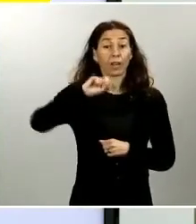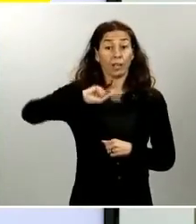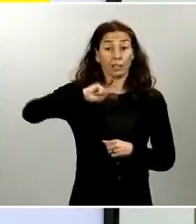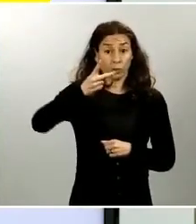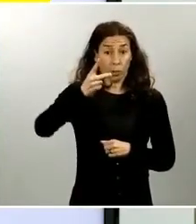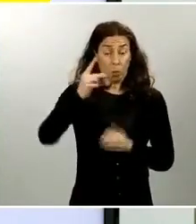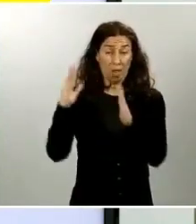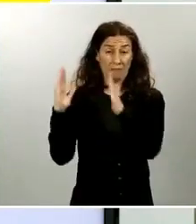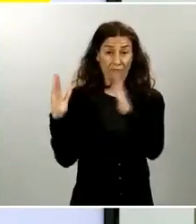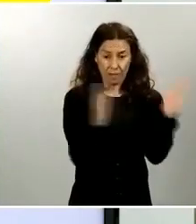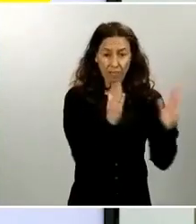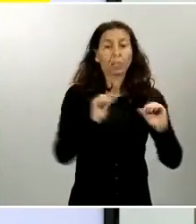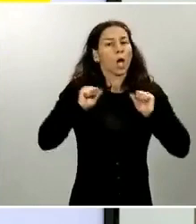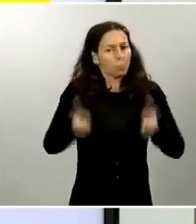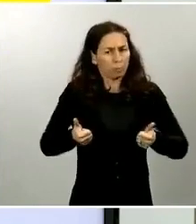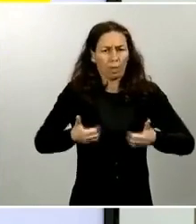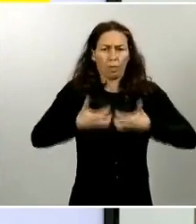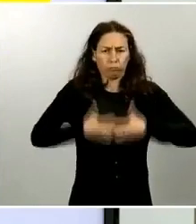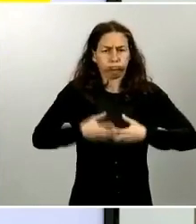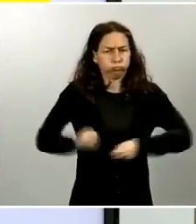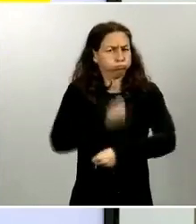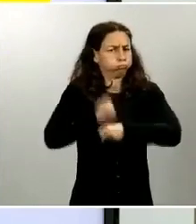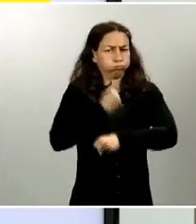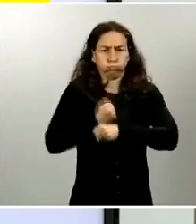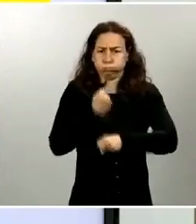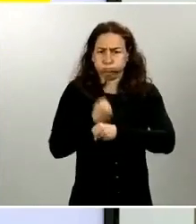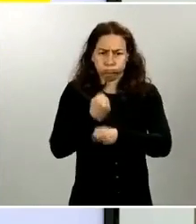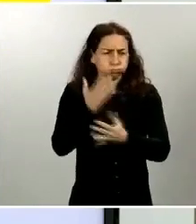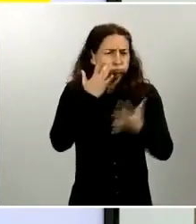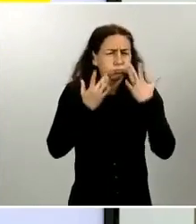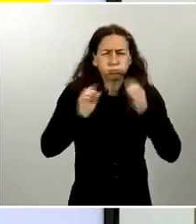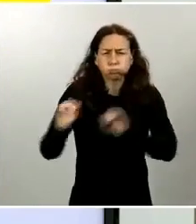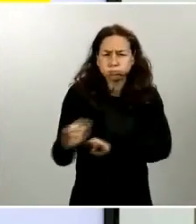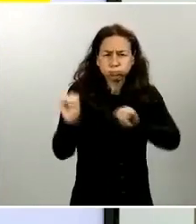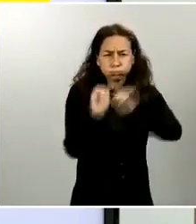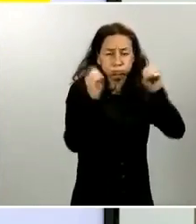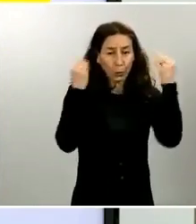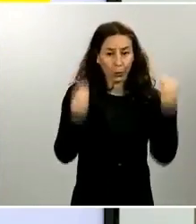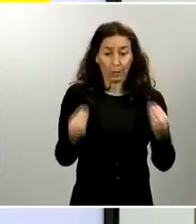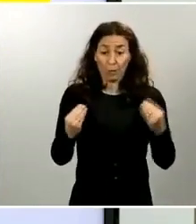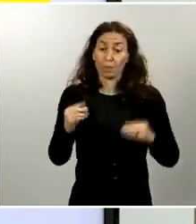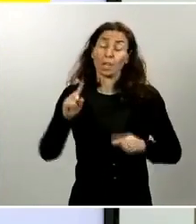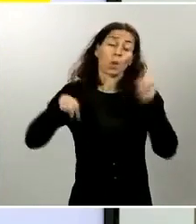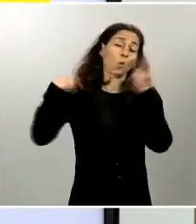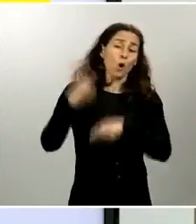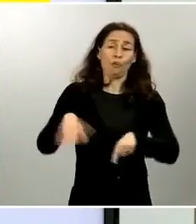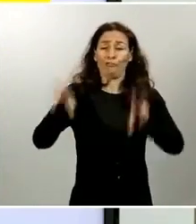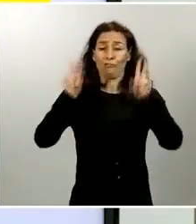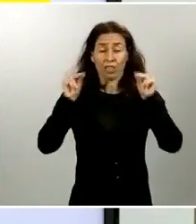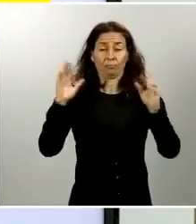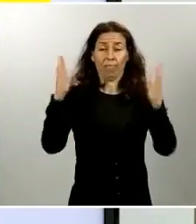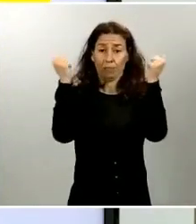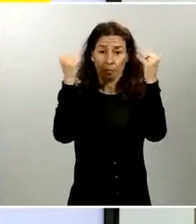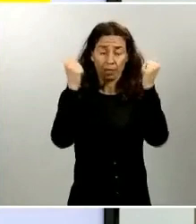propiamente dicha. Y, finalmente, una despedida y las recomendaciones básicas de seguridad.